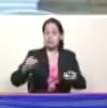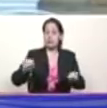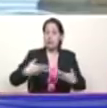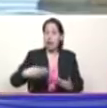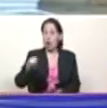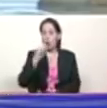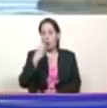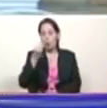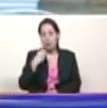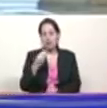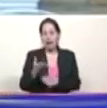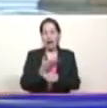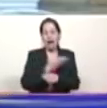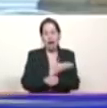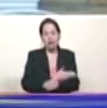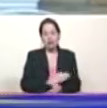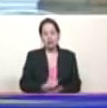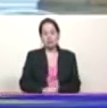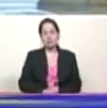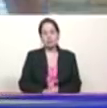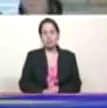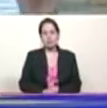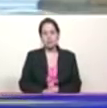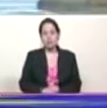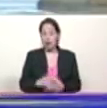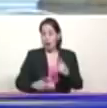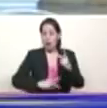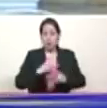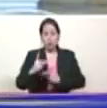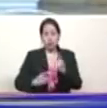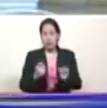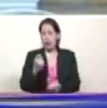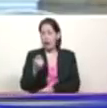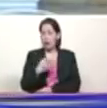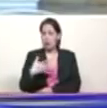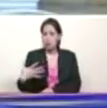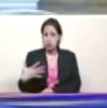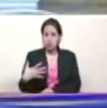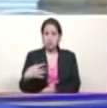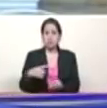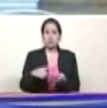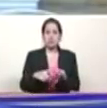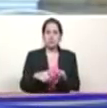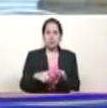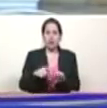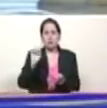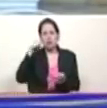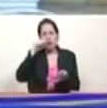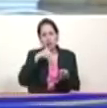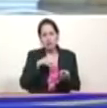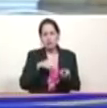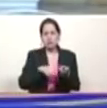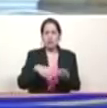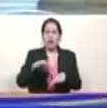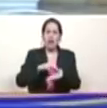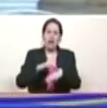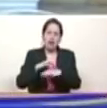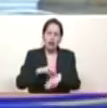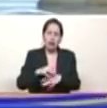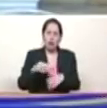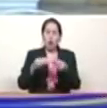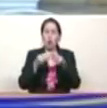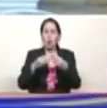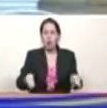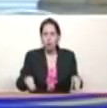más temprano que tarde. A producir el arroz, el maíz, la carne, los huevos, la leche, a